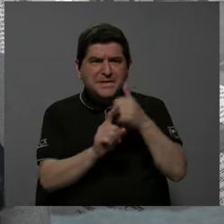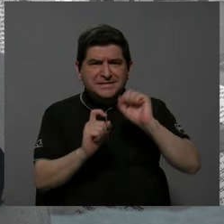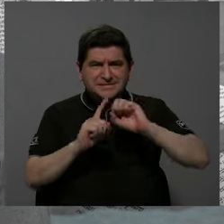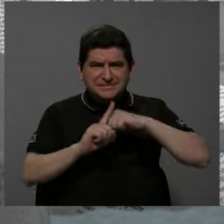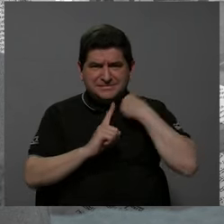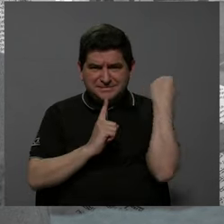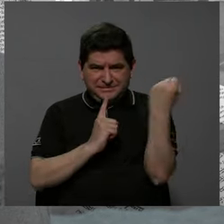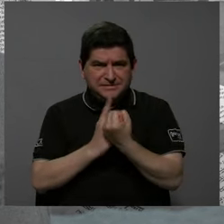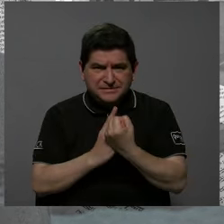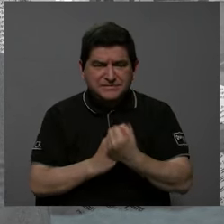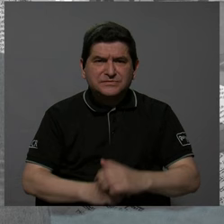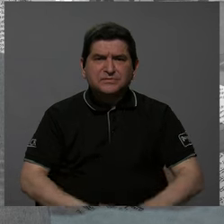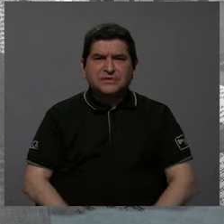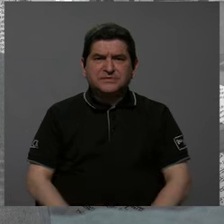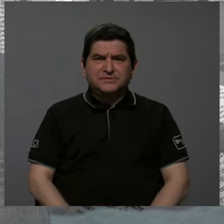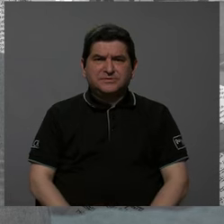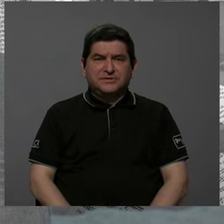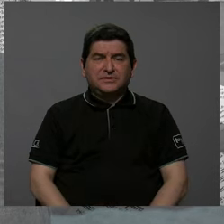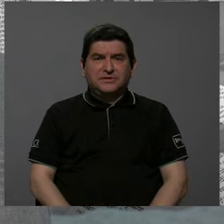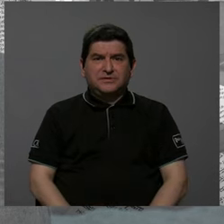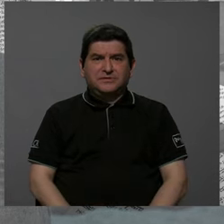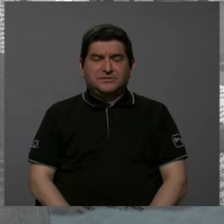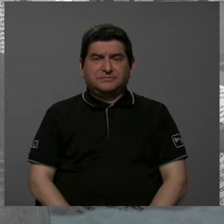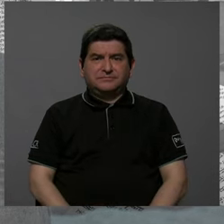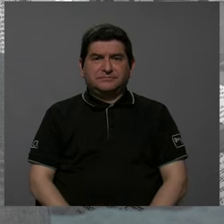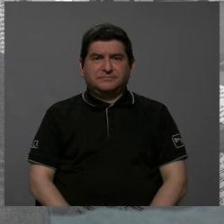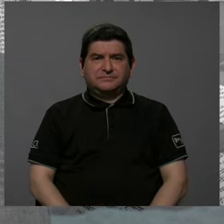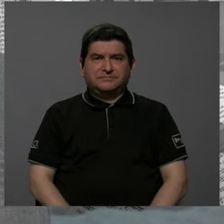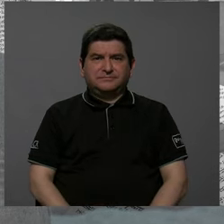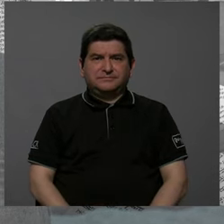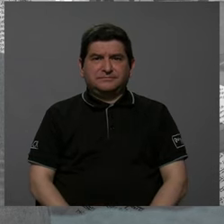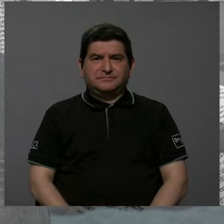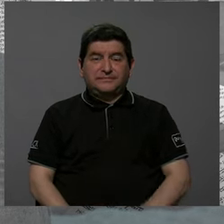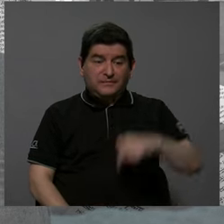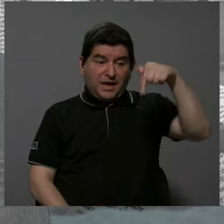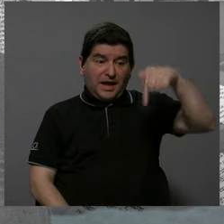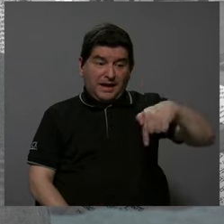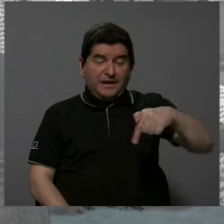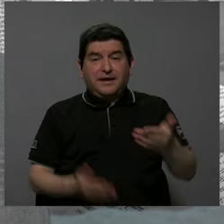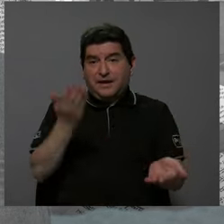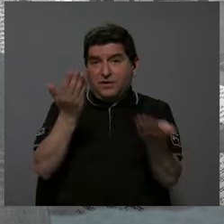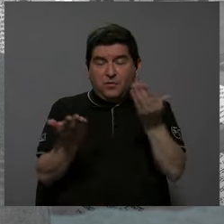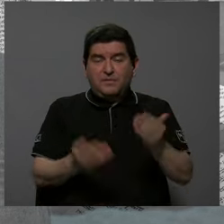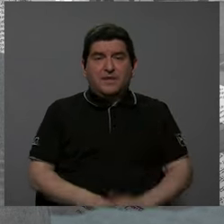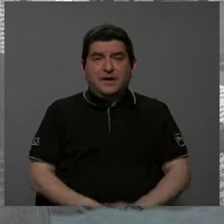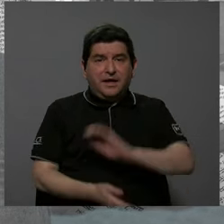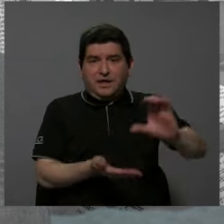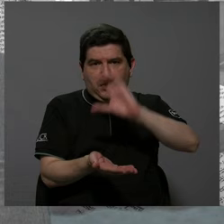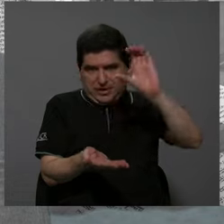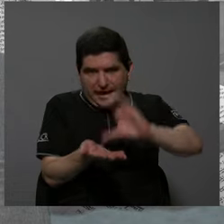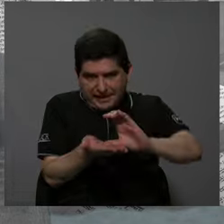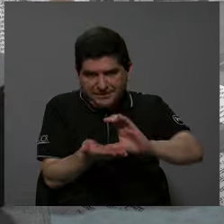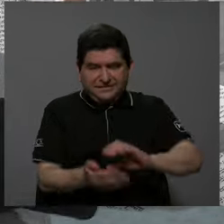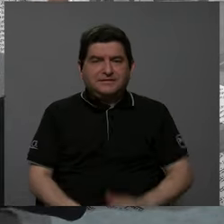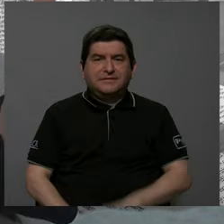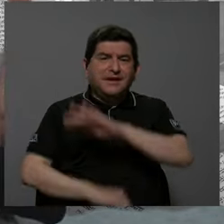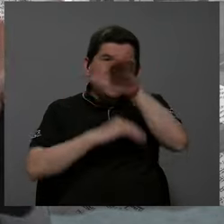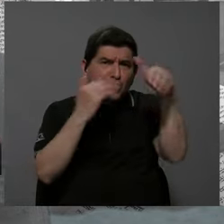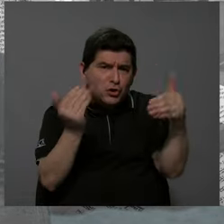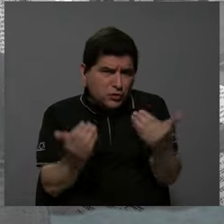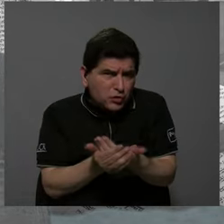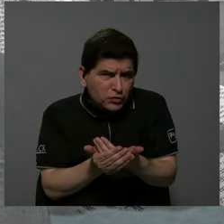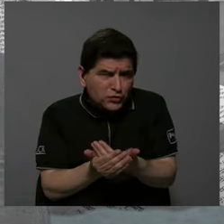condiciones que lo que está en plena capital, digámoslo así. Porque todo